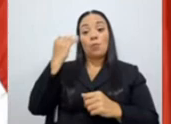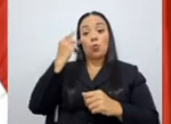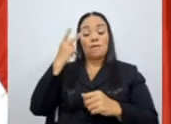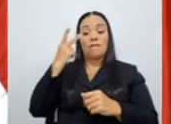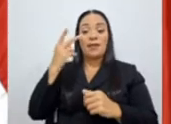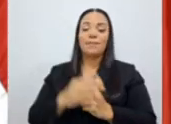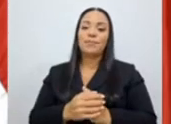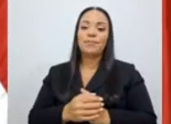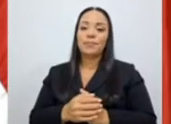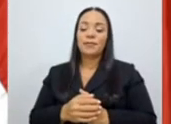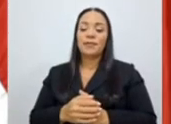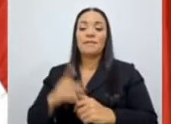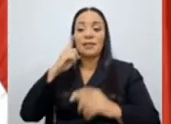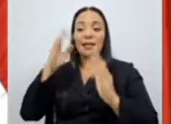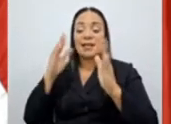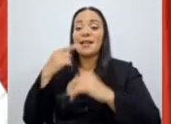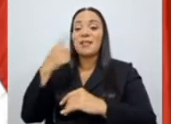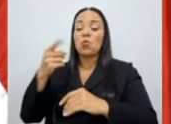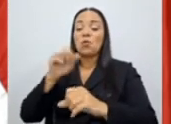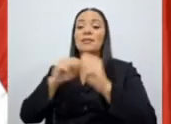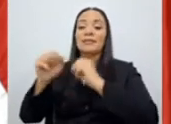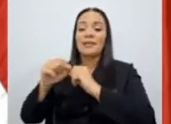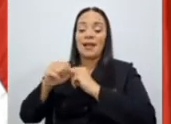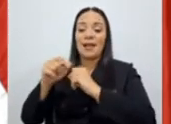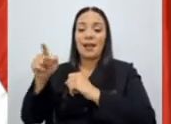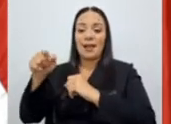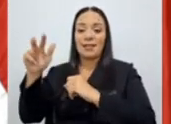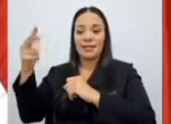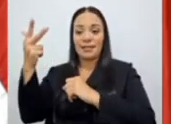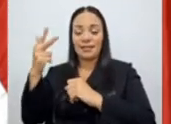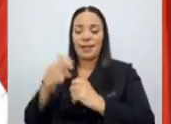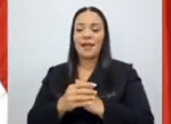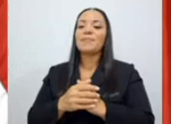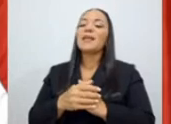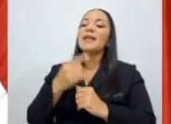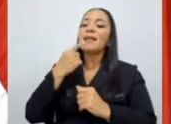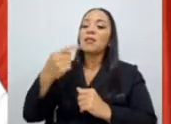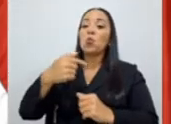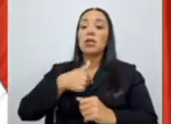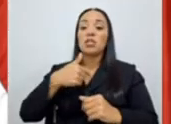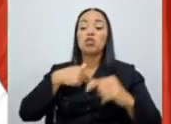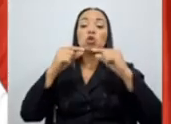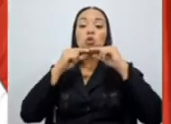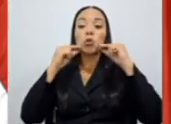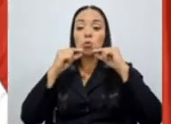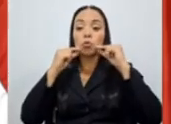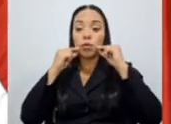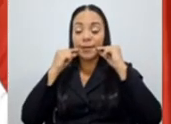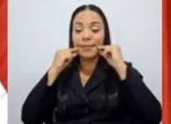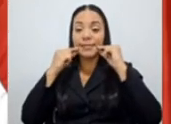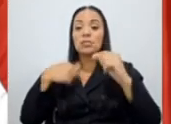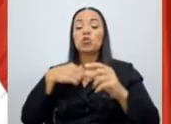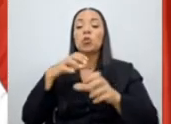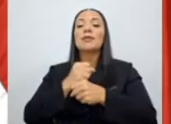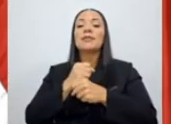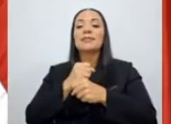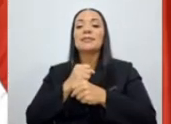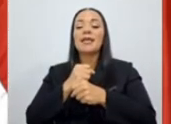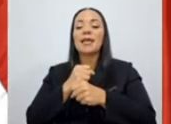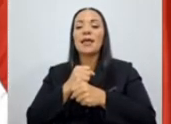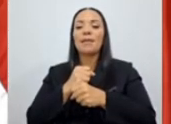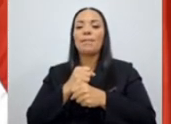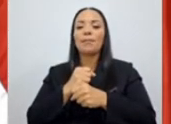de la materia penal, que yo, Rodrigo Chávez, había creado una especie de